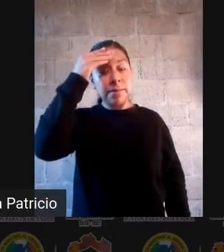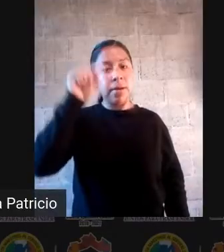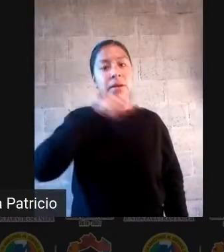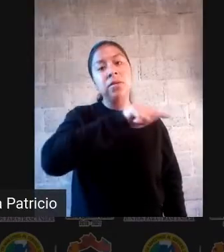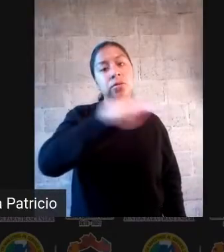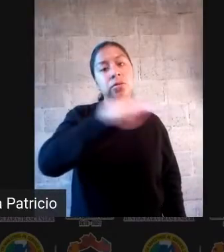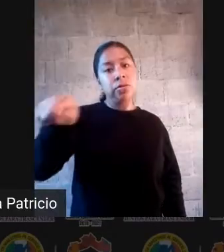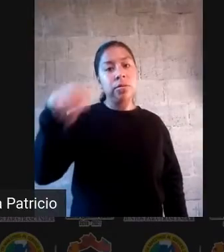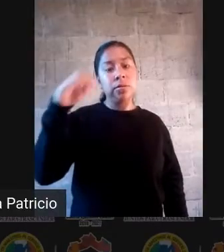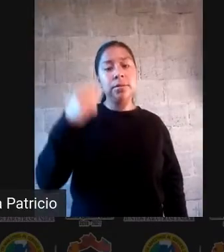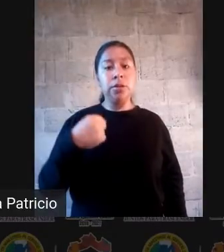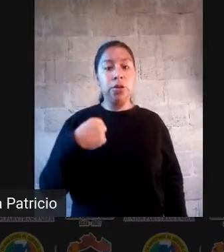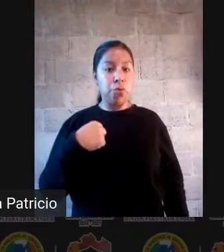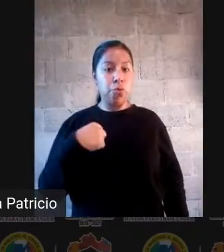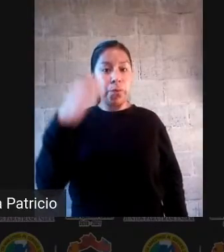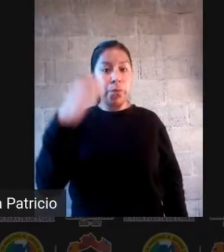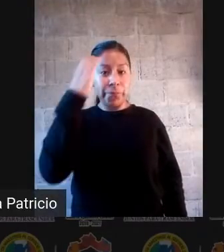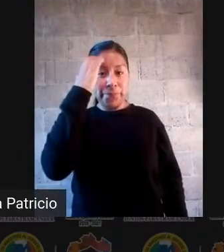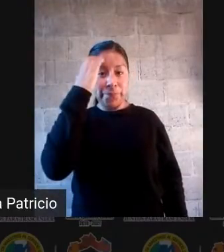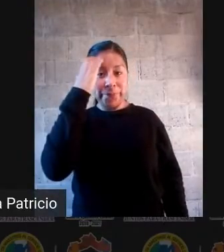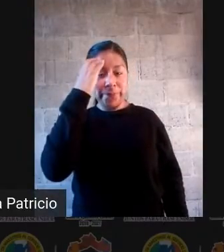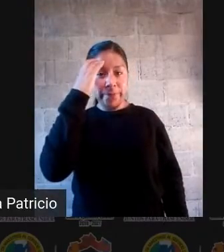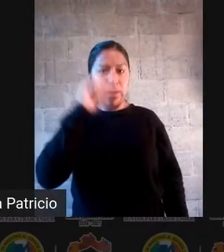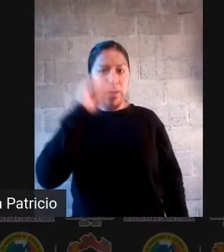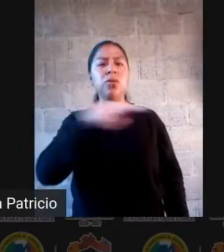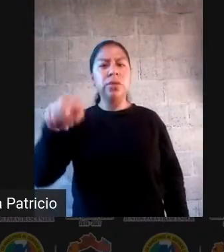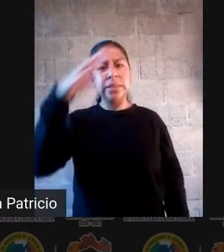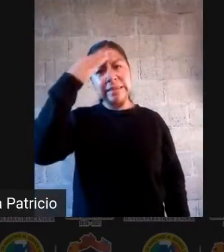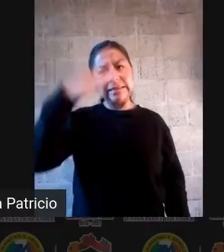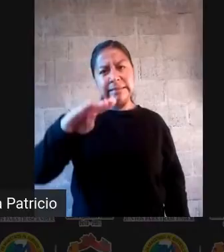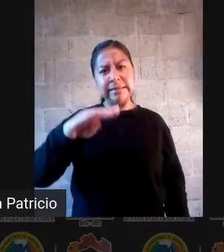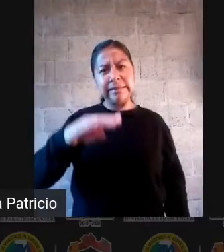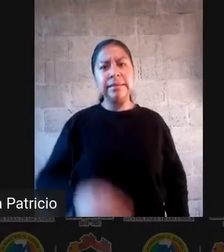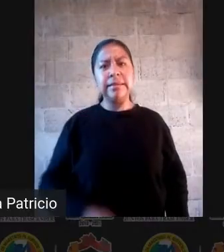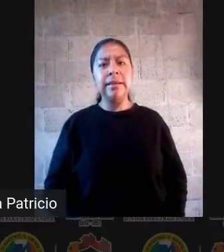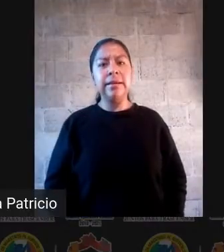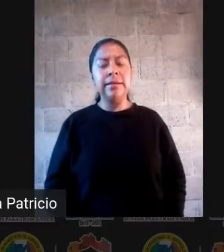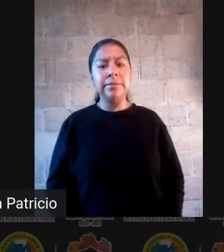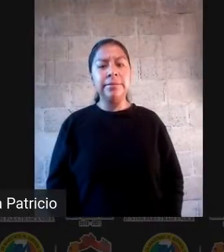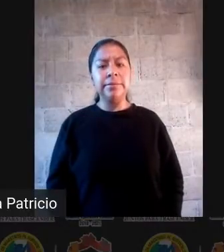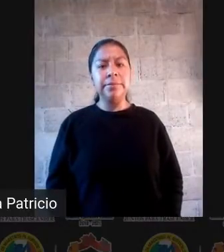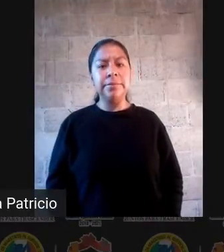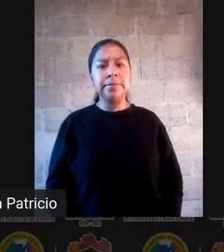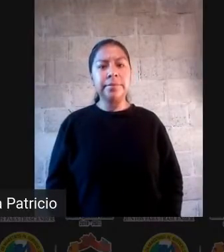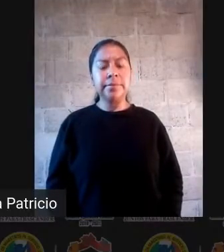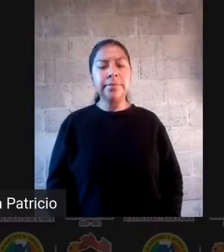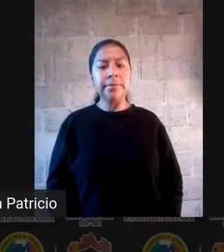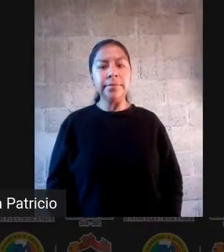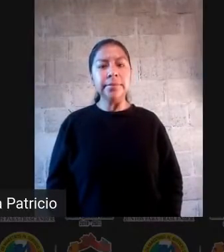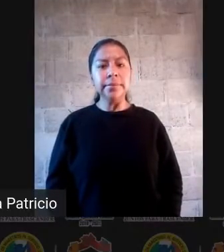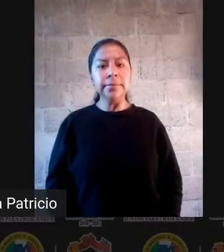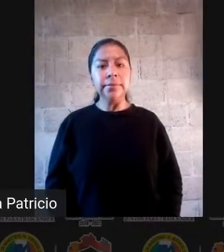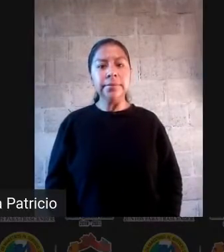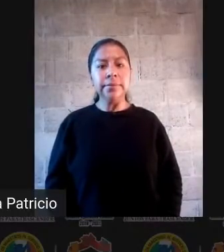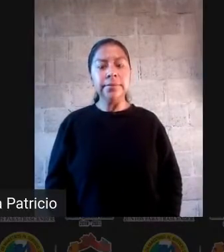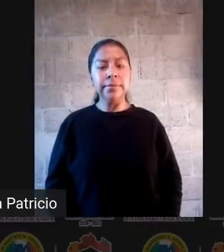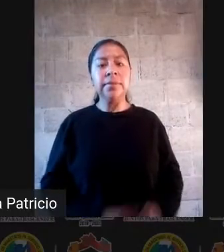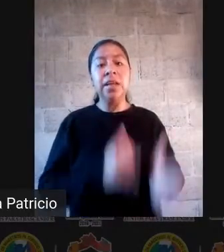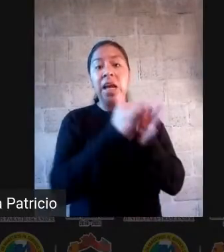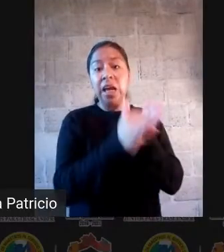por medio del YouTube puedan ustedes hacer sus comentarios y se van a recoger al final.